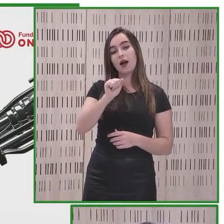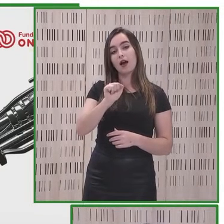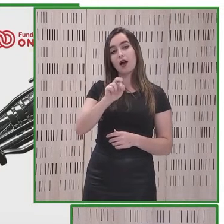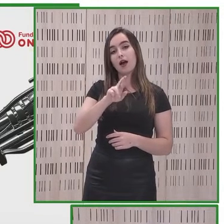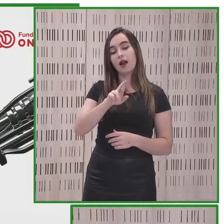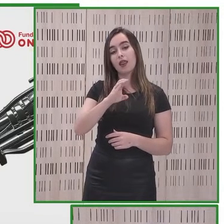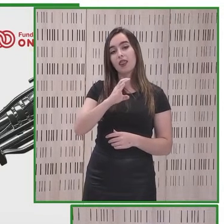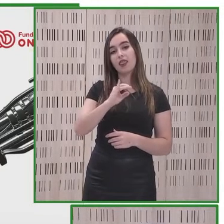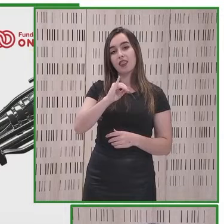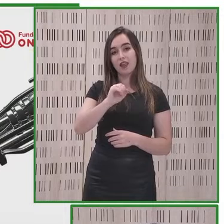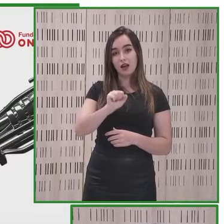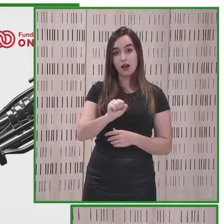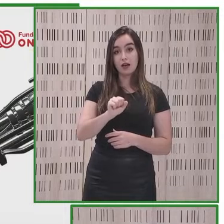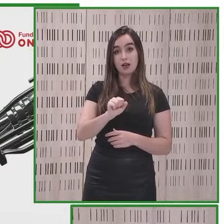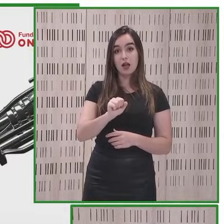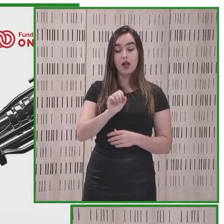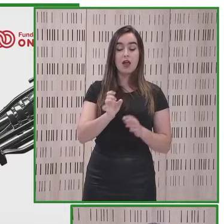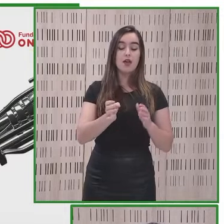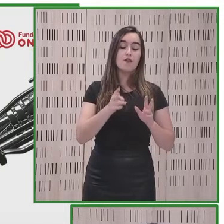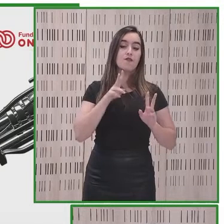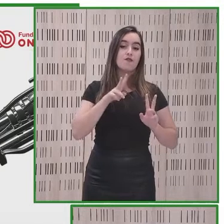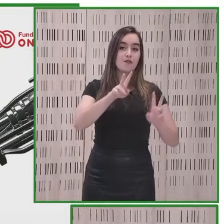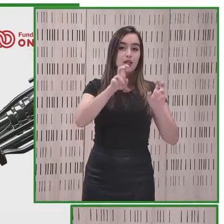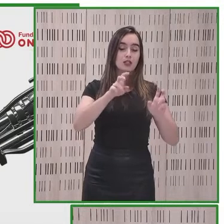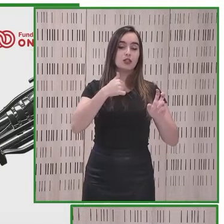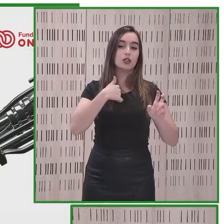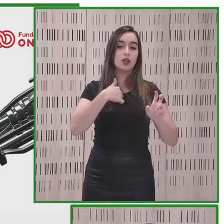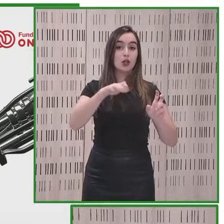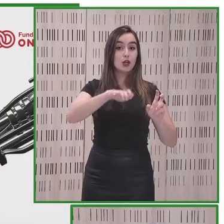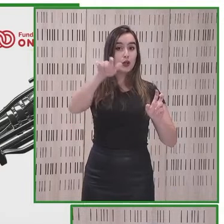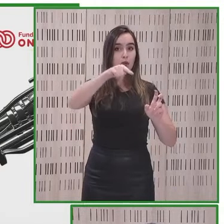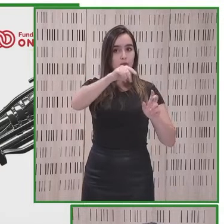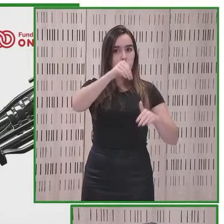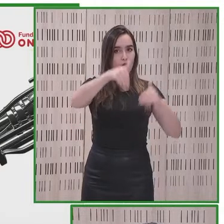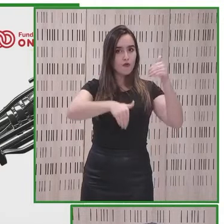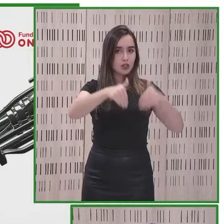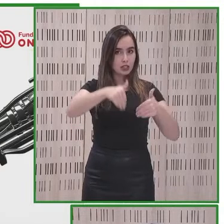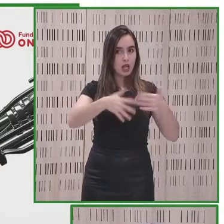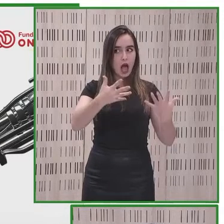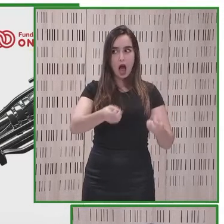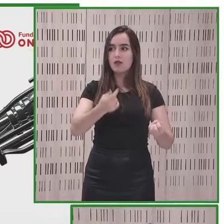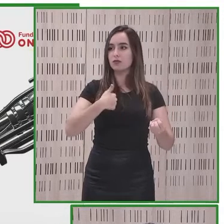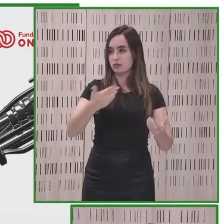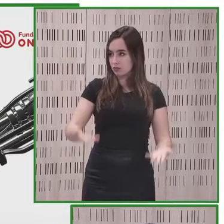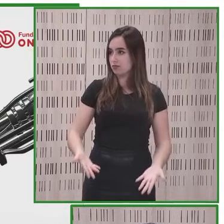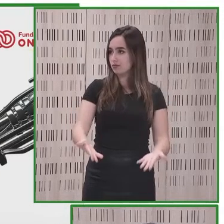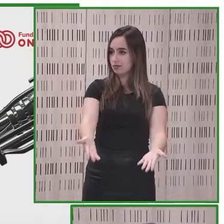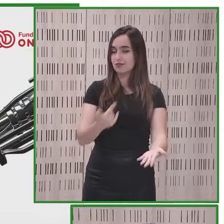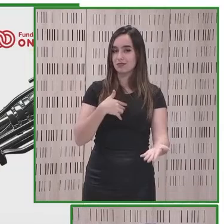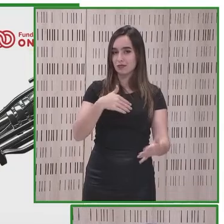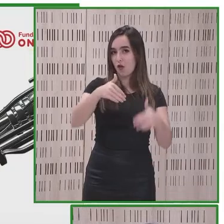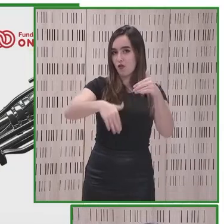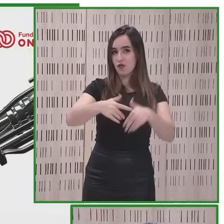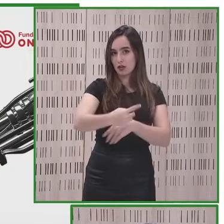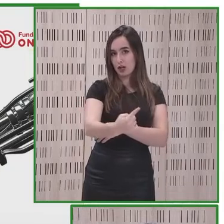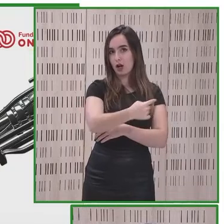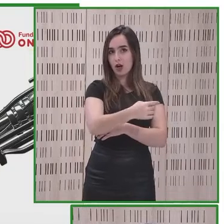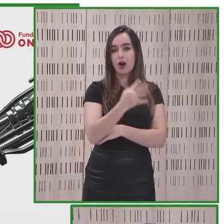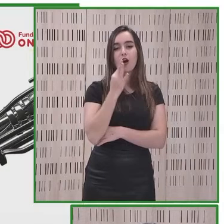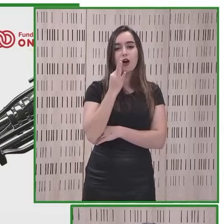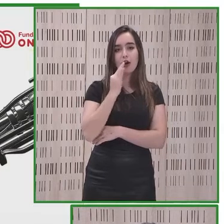inventora europea ahora está abierta una votación con lo cual os animo a que votéis a Elena una investigadora